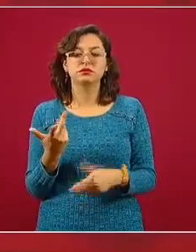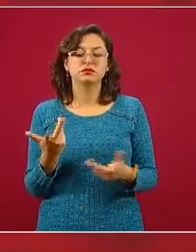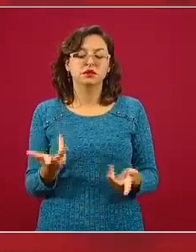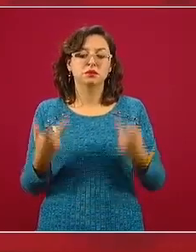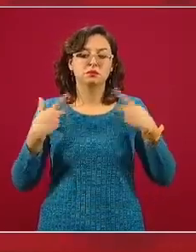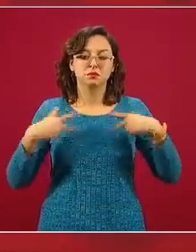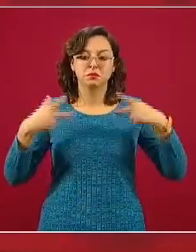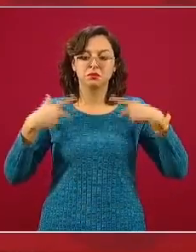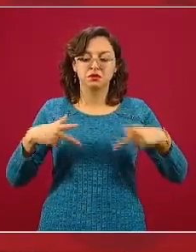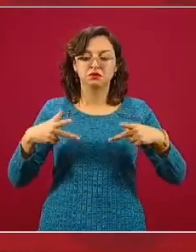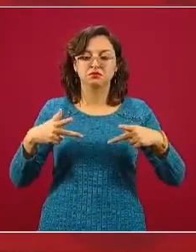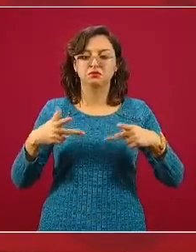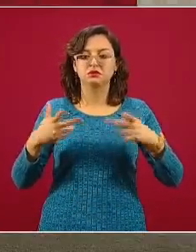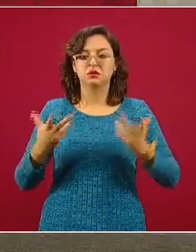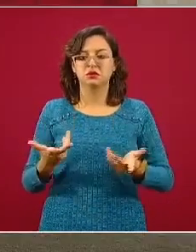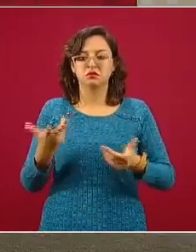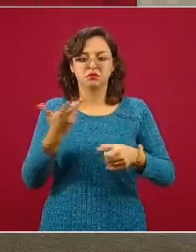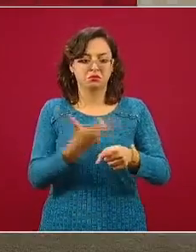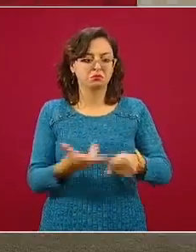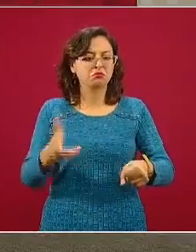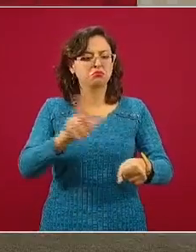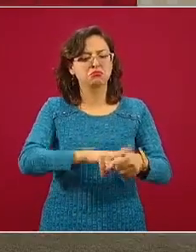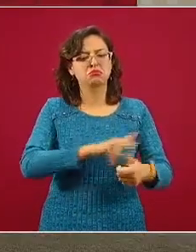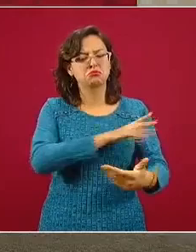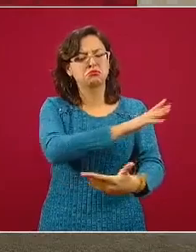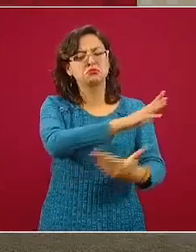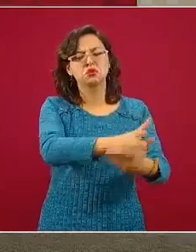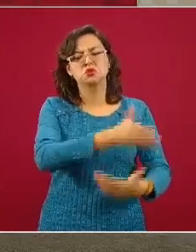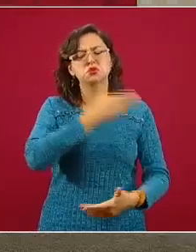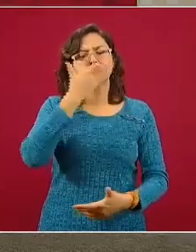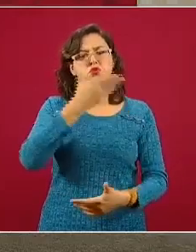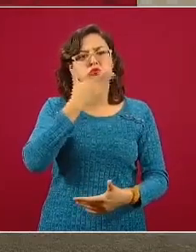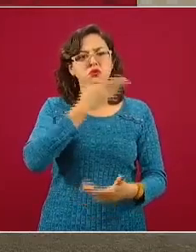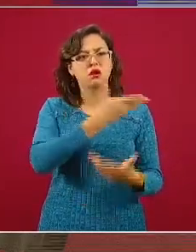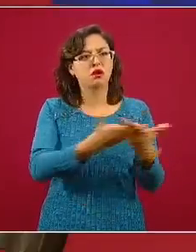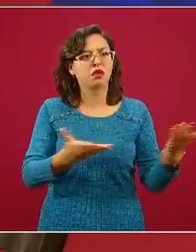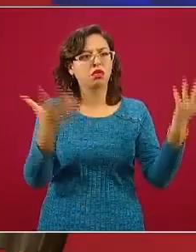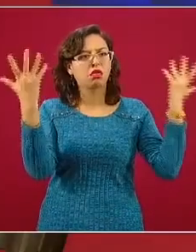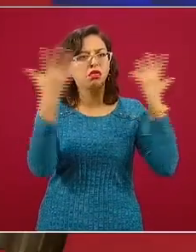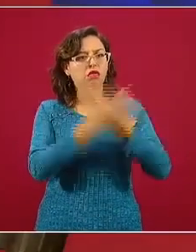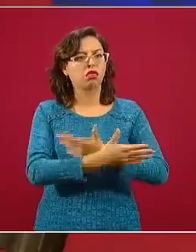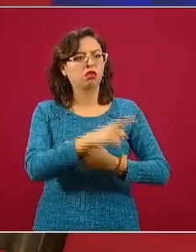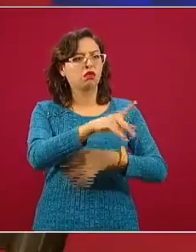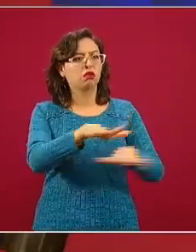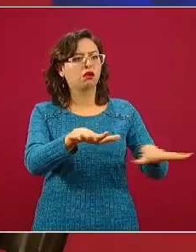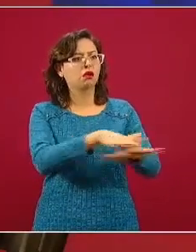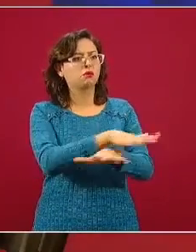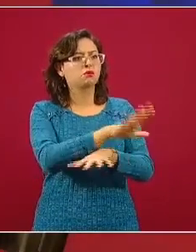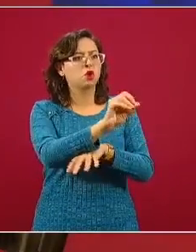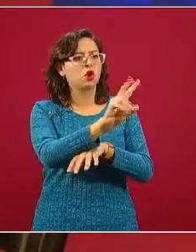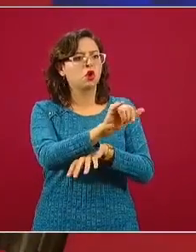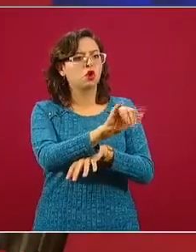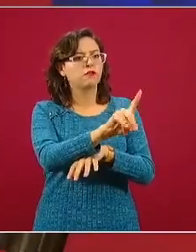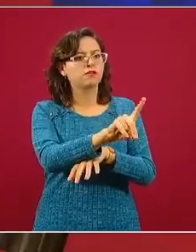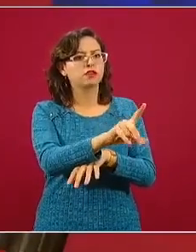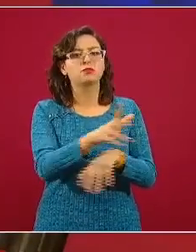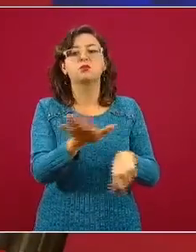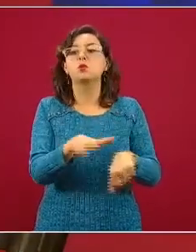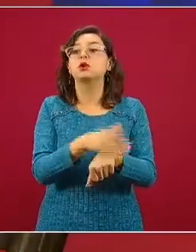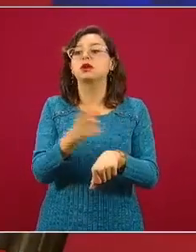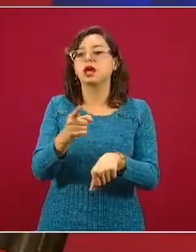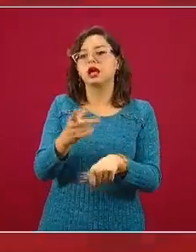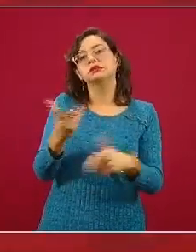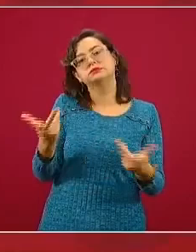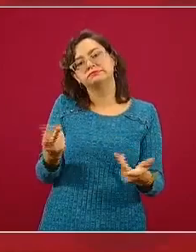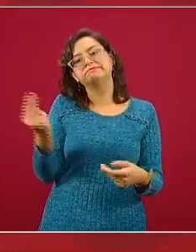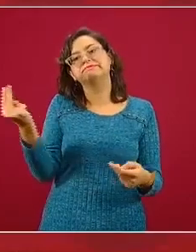salud, puede ser que hoy encuentre a su hospital ocupado como hospital COVID. Esto es parte de la reorganización, de la reconversión